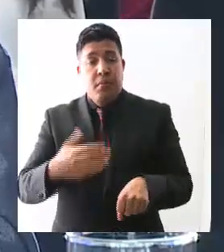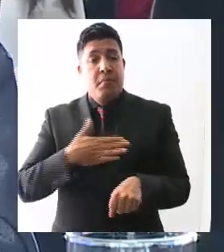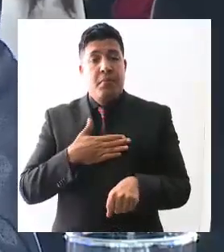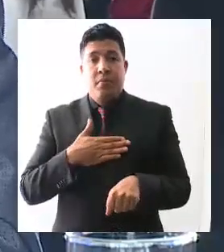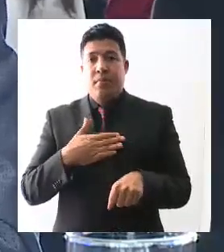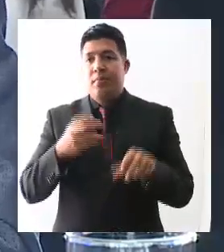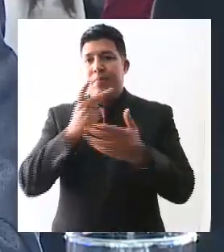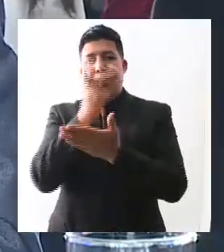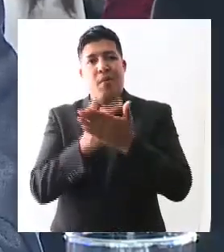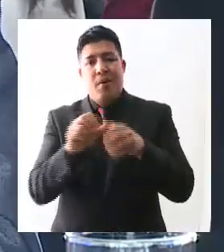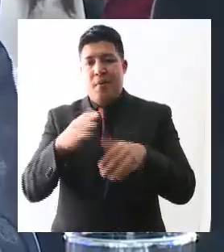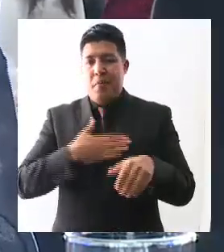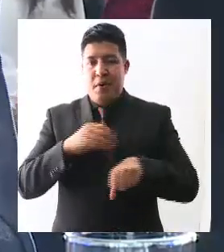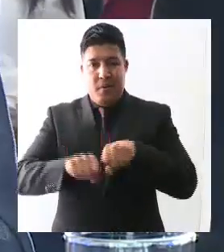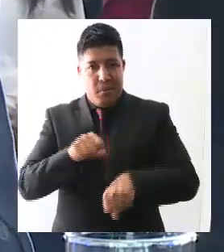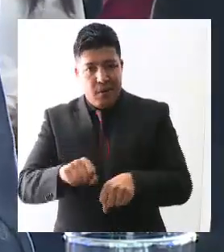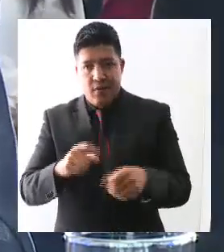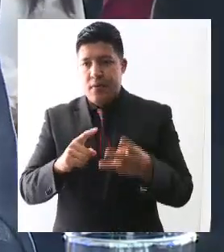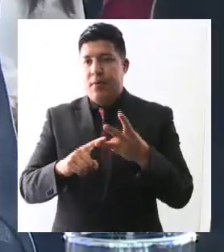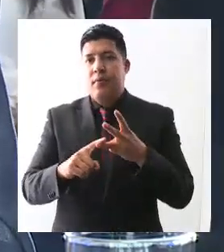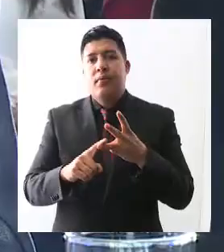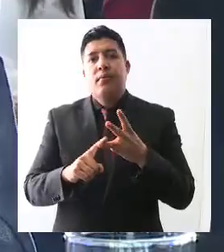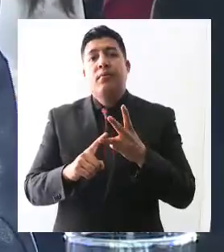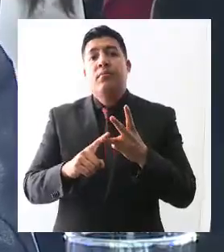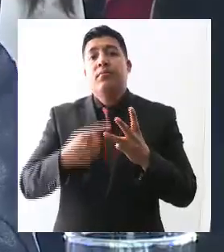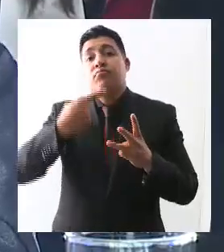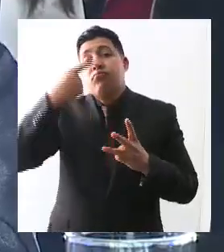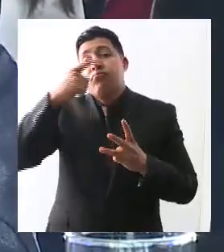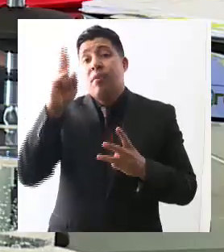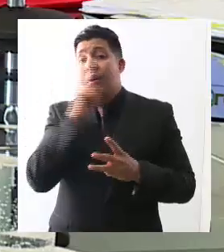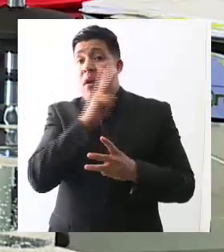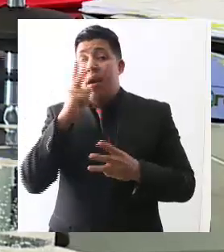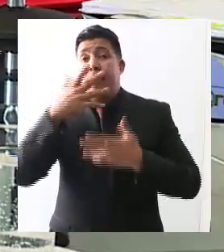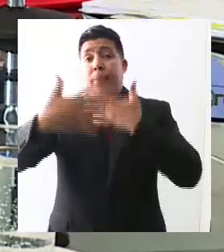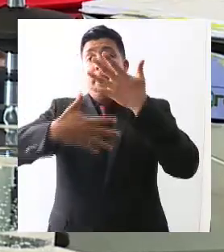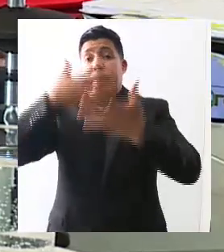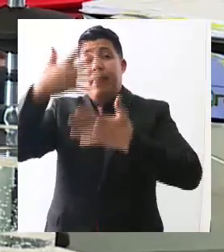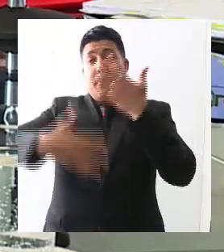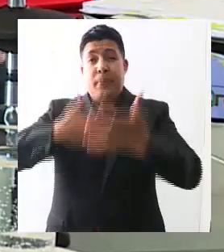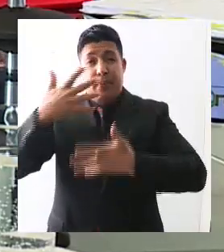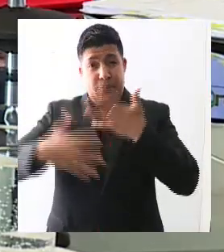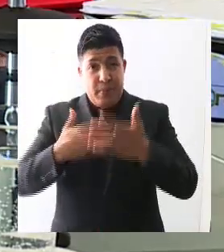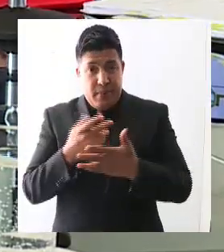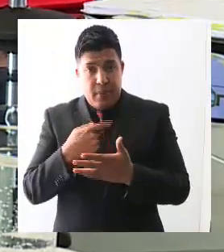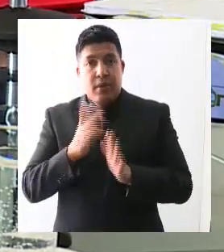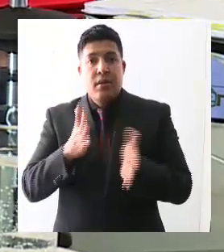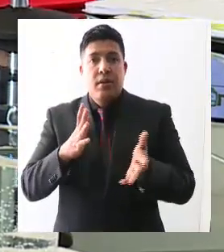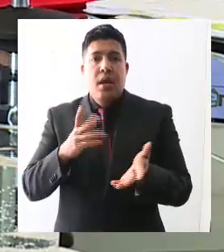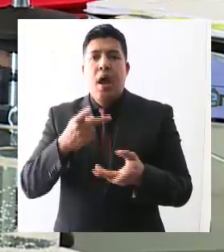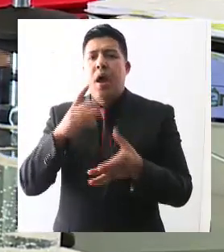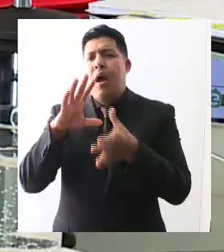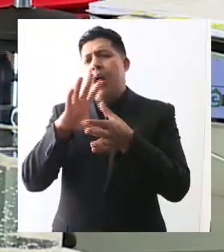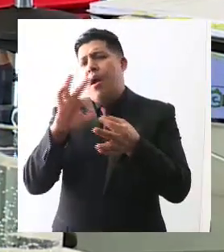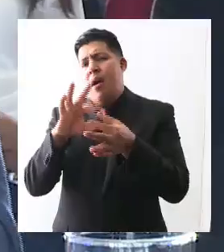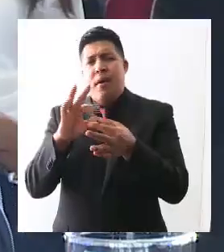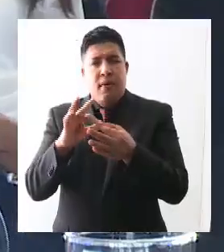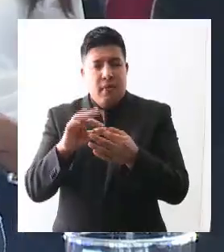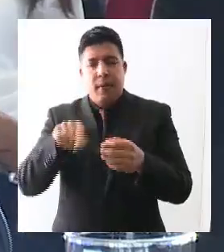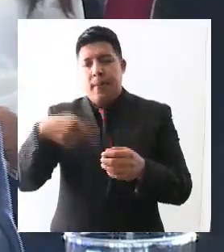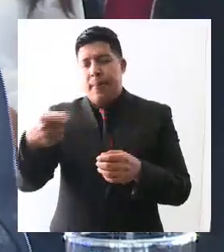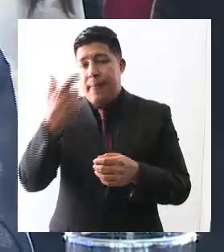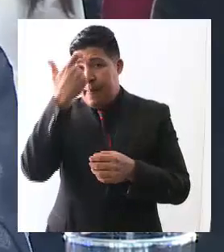ciclovías. La calidad del aire, tuvo preguntas, ya se habló suficiente, innovación,